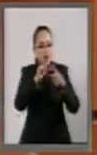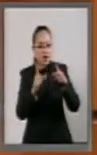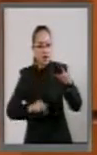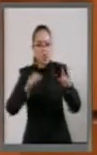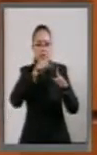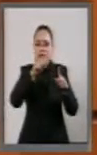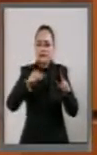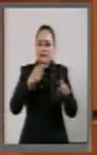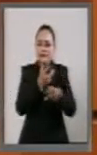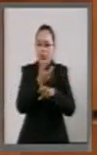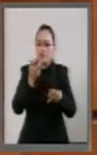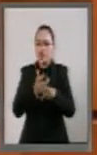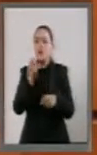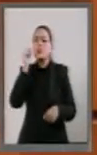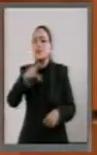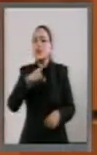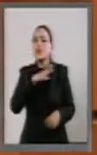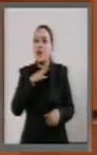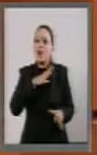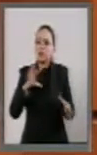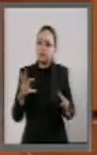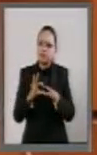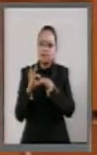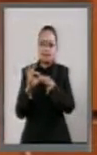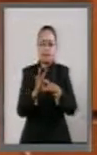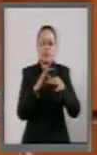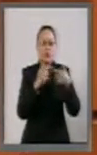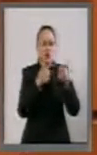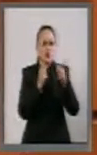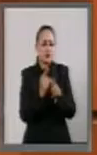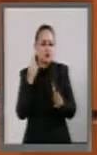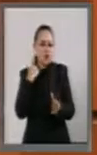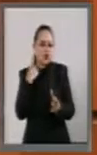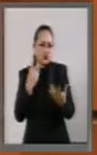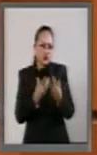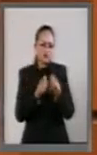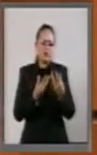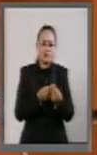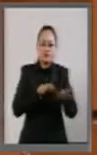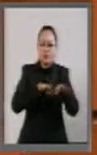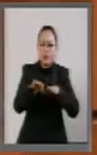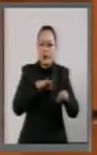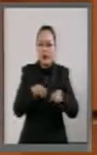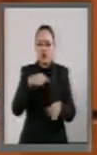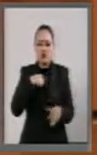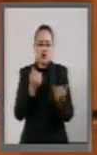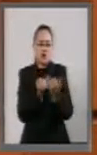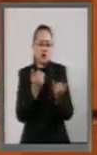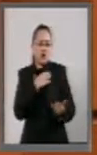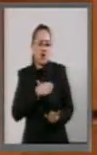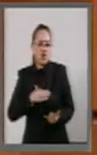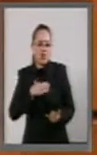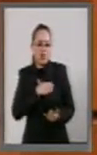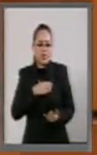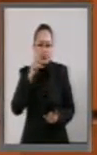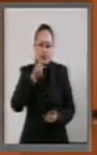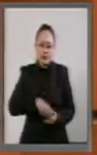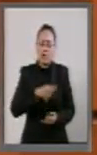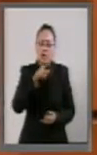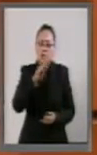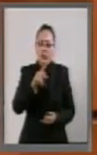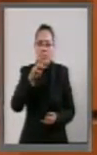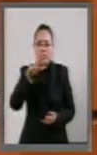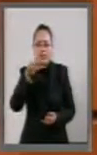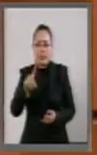trabajado de la mano con todos los grupos parlamentarios, festejo sin duda que el día de hoy el PRD esté